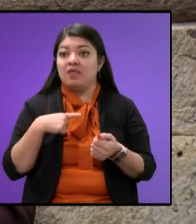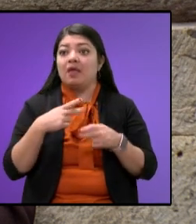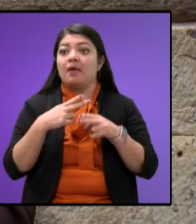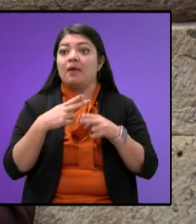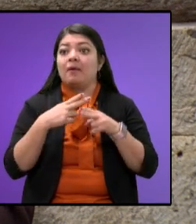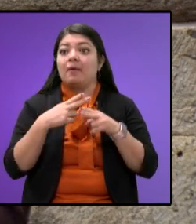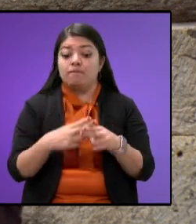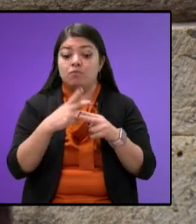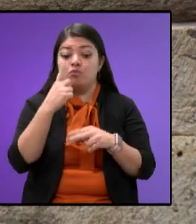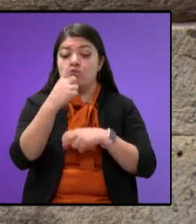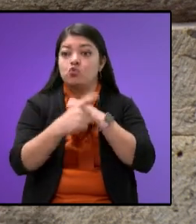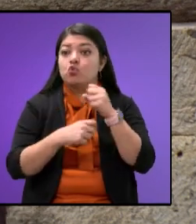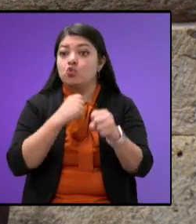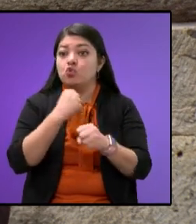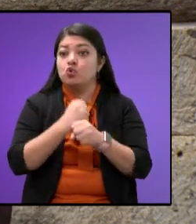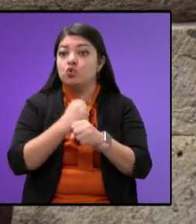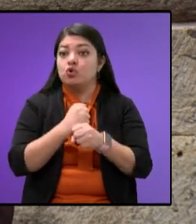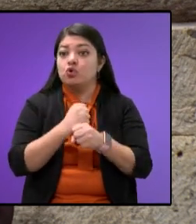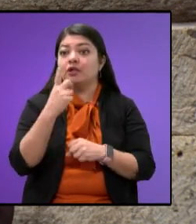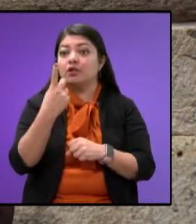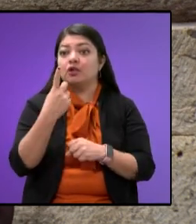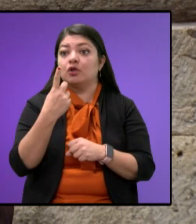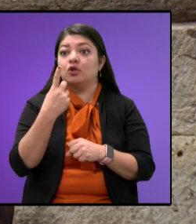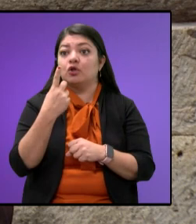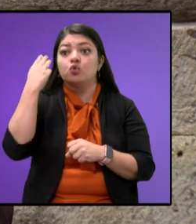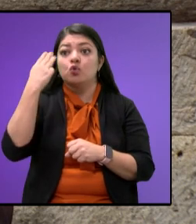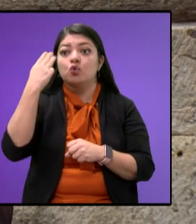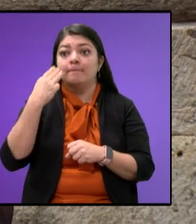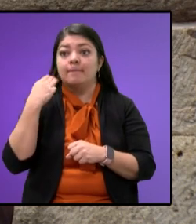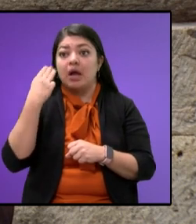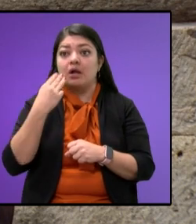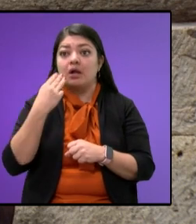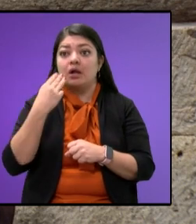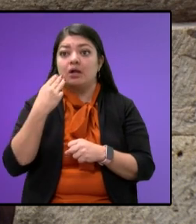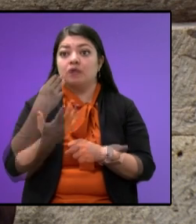año el 31 de marzo. ¿Se acuerdan?